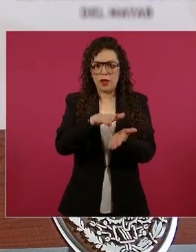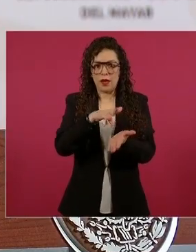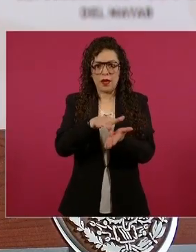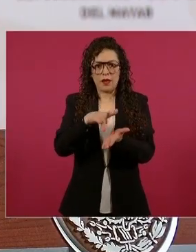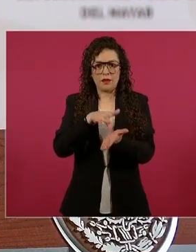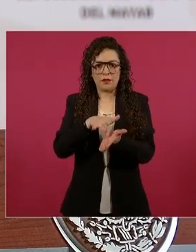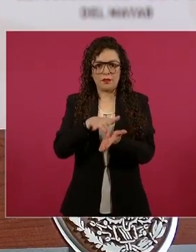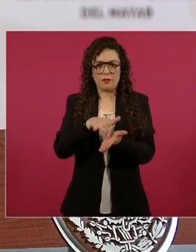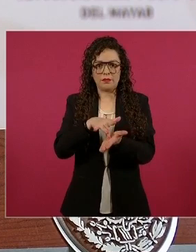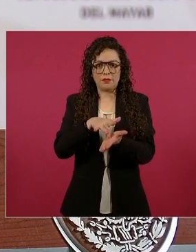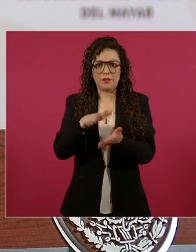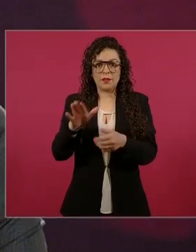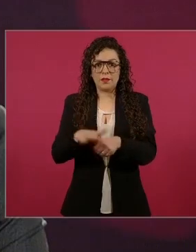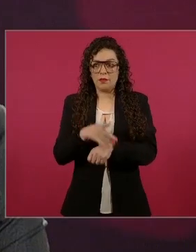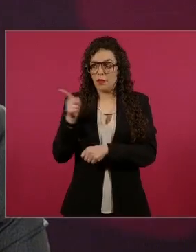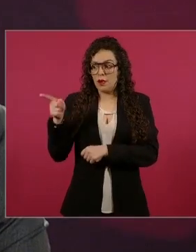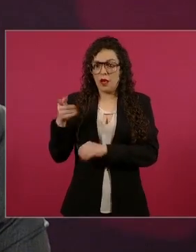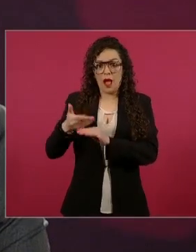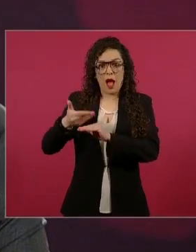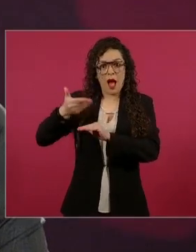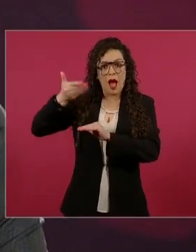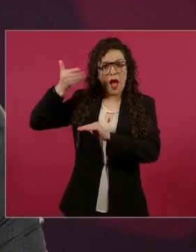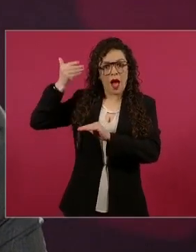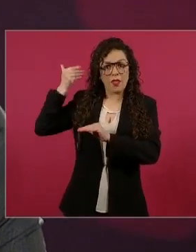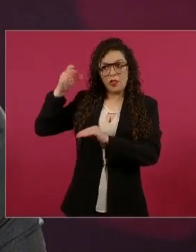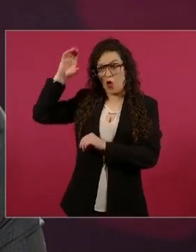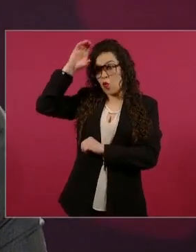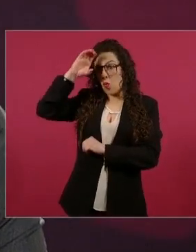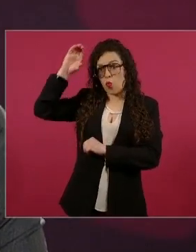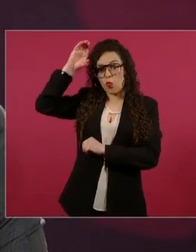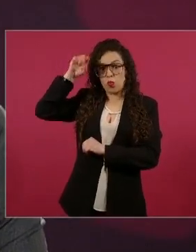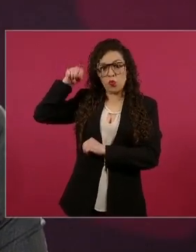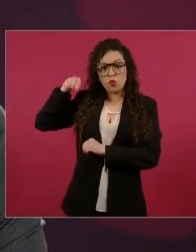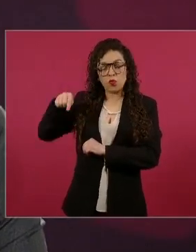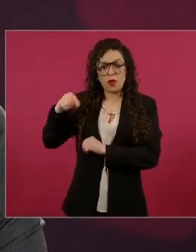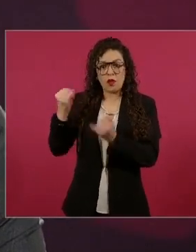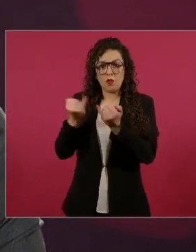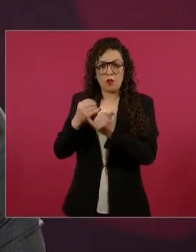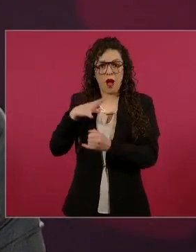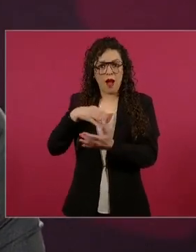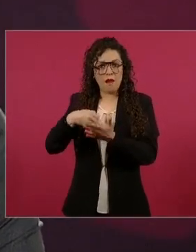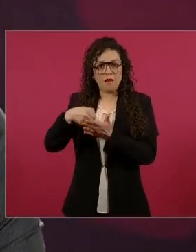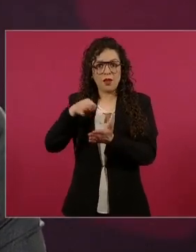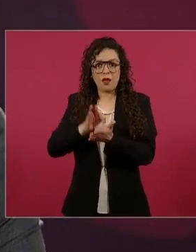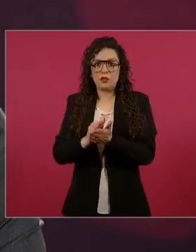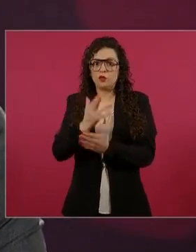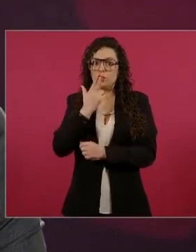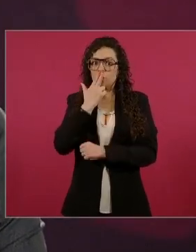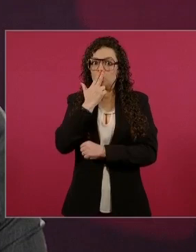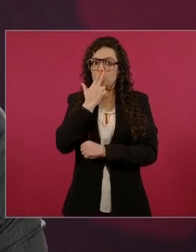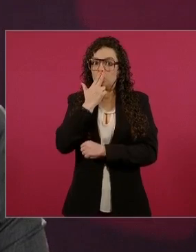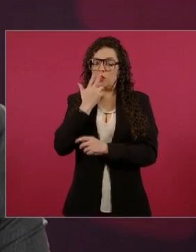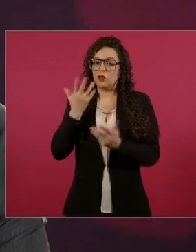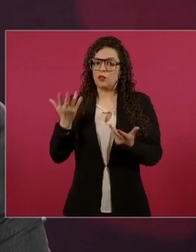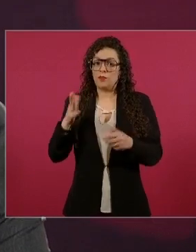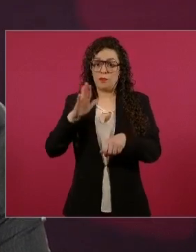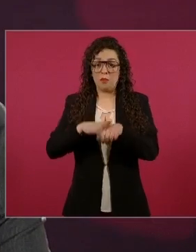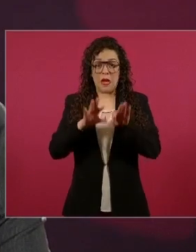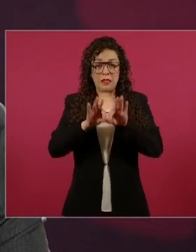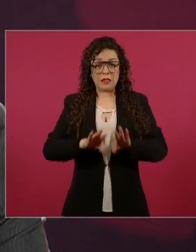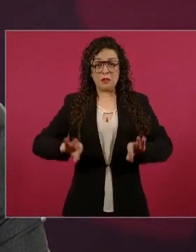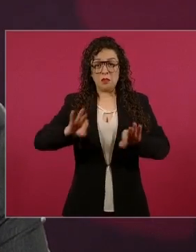y procurar estar juntos en la familia, que es la principal institución